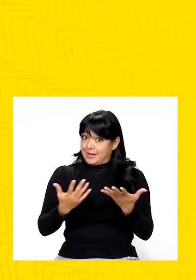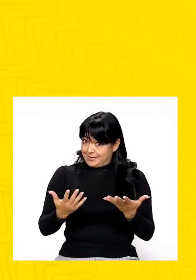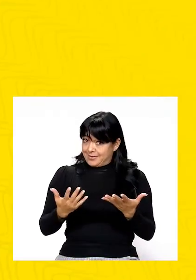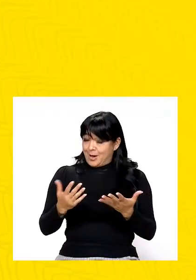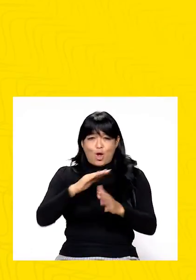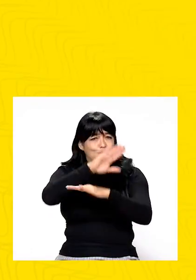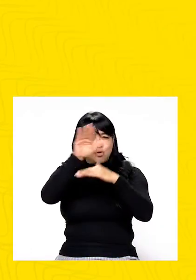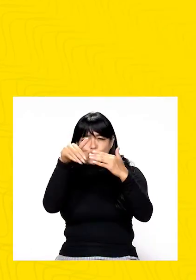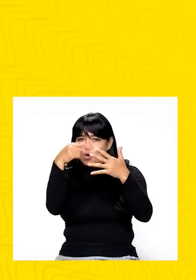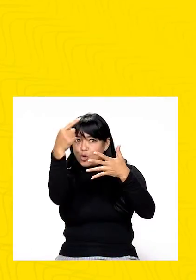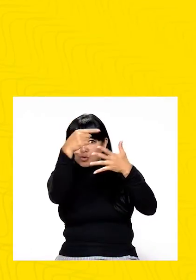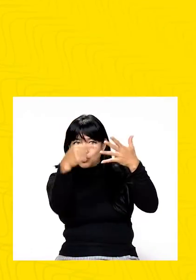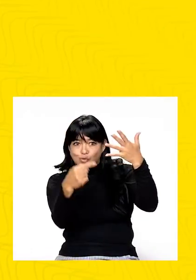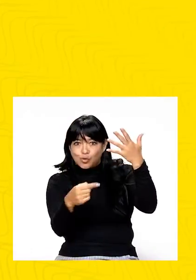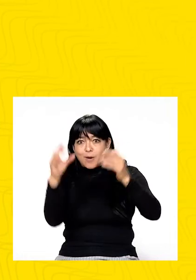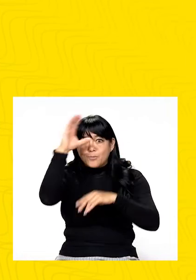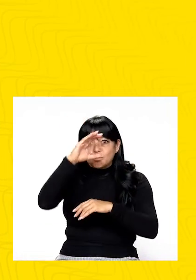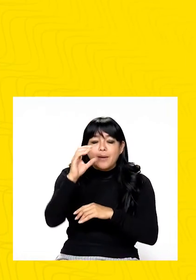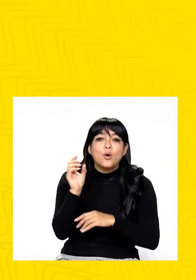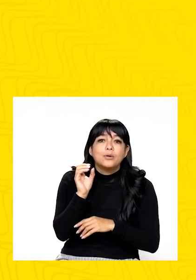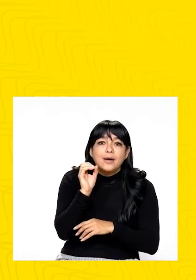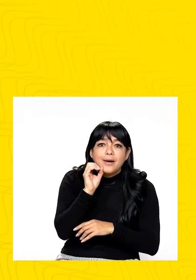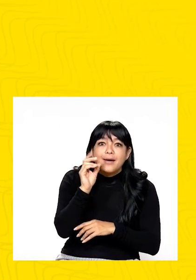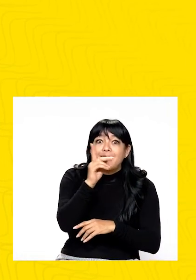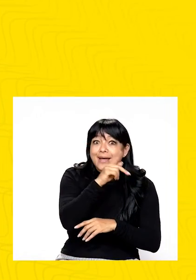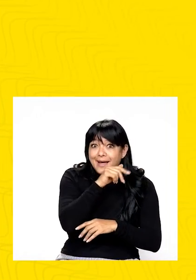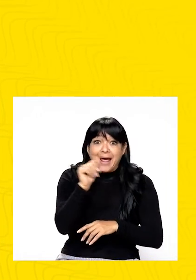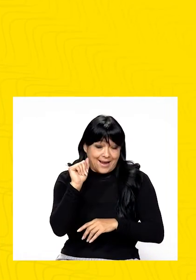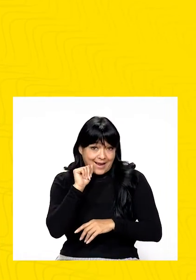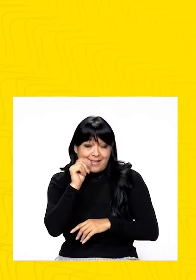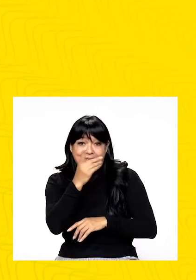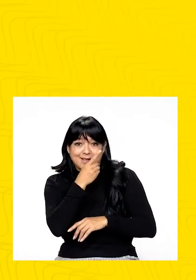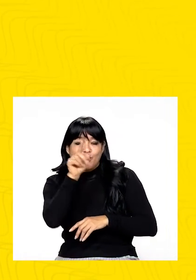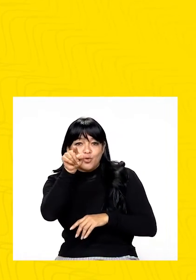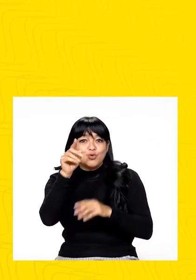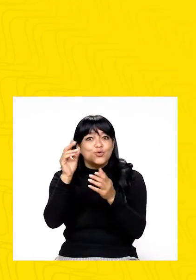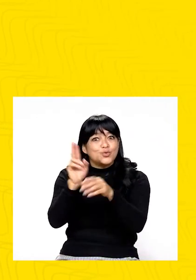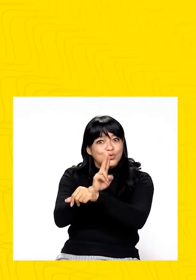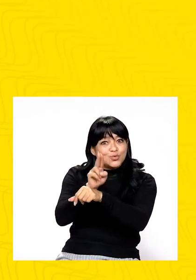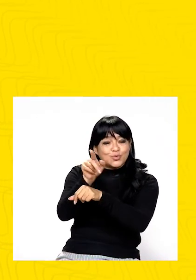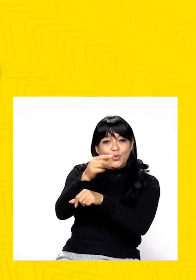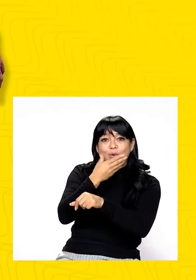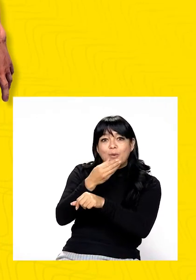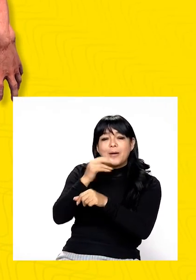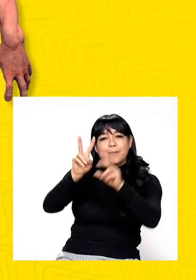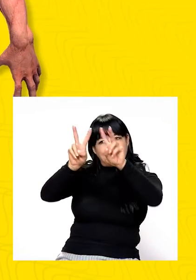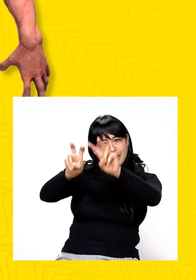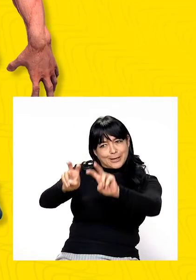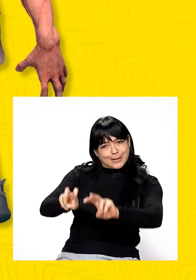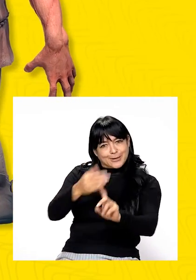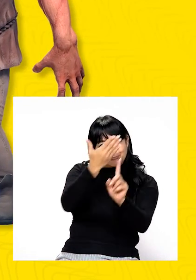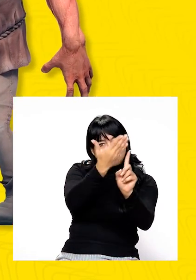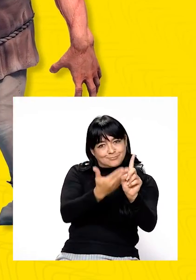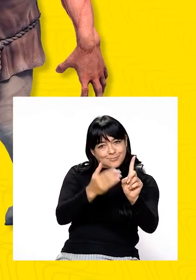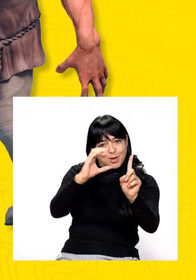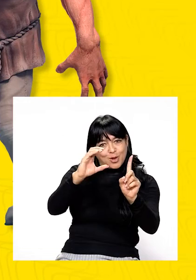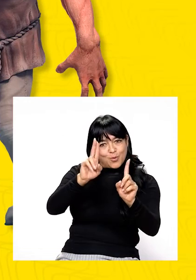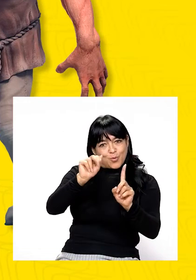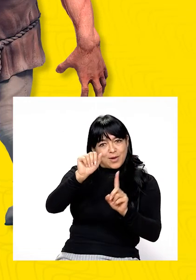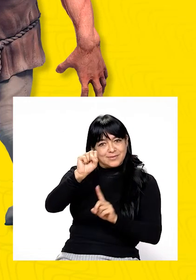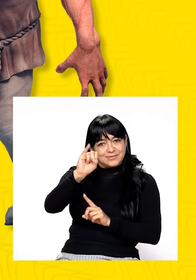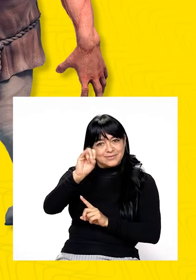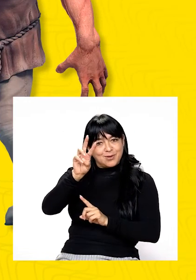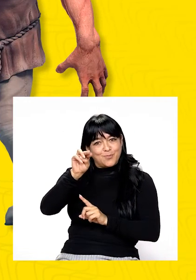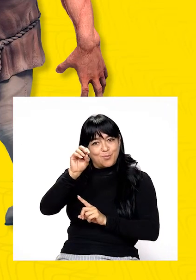Apliquemos lo anterior y busquemos los adjetivos que utilizó Víctor Hugo para describir el aspecto físico de cuasimodo.